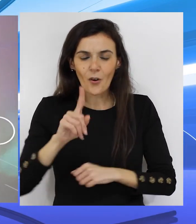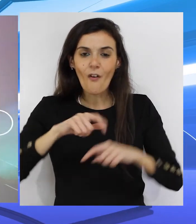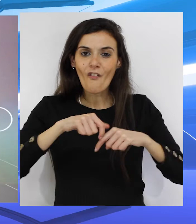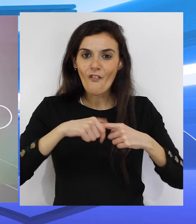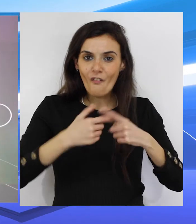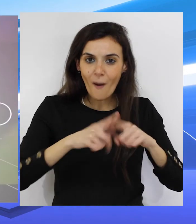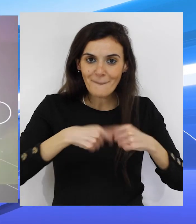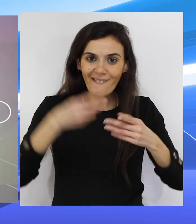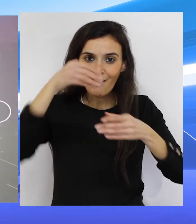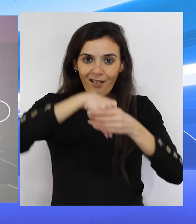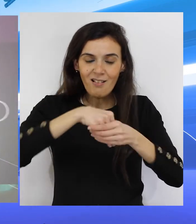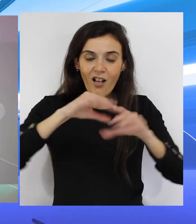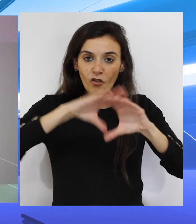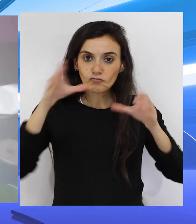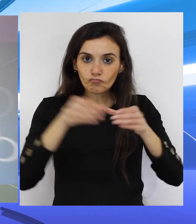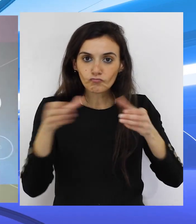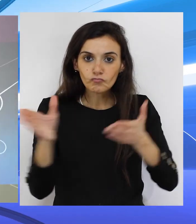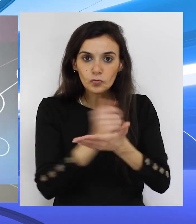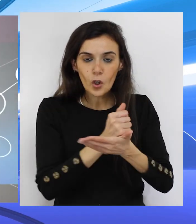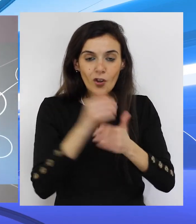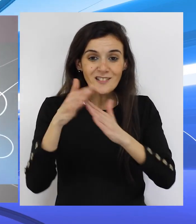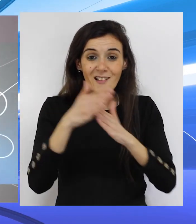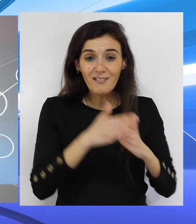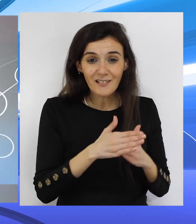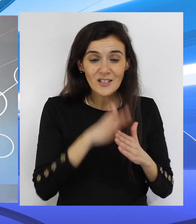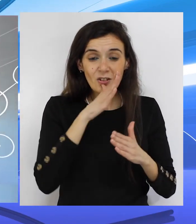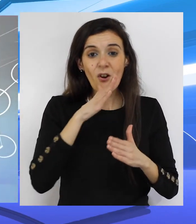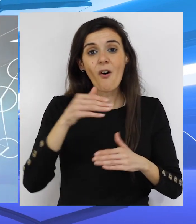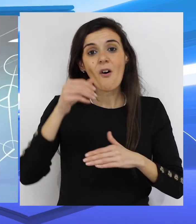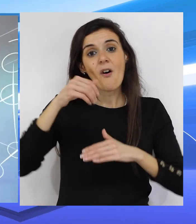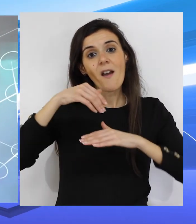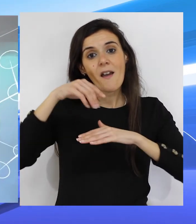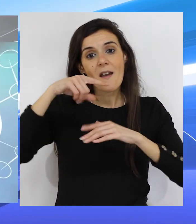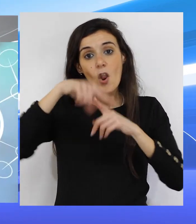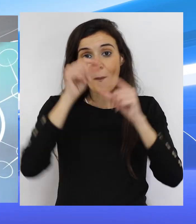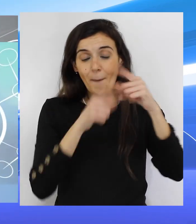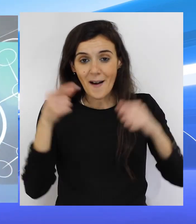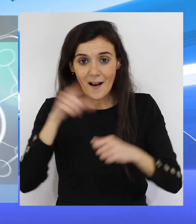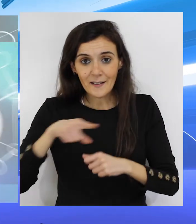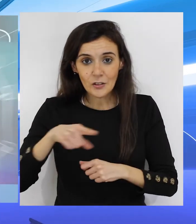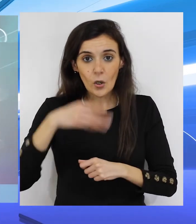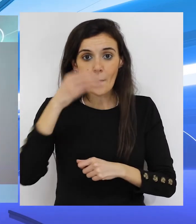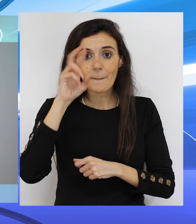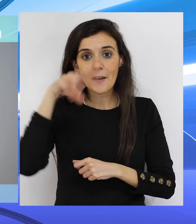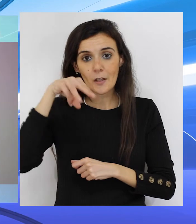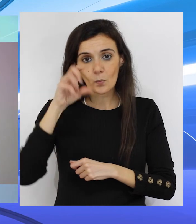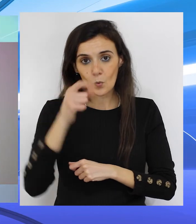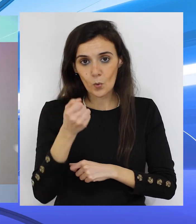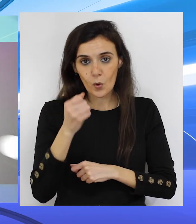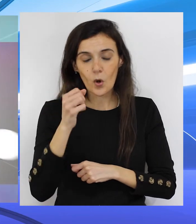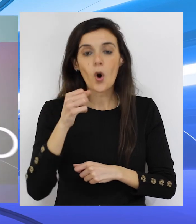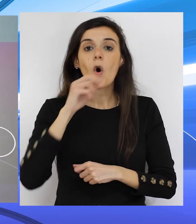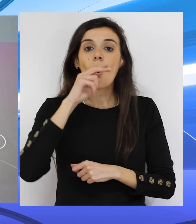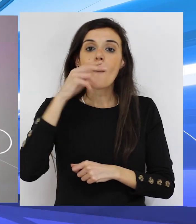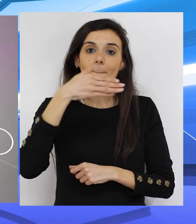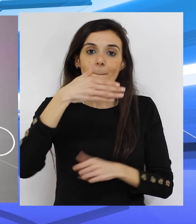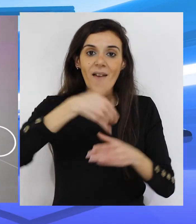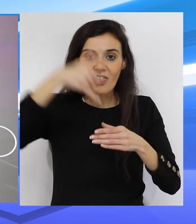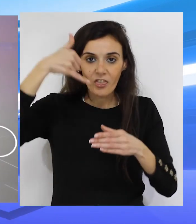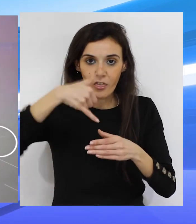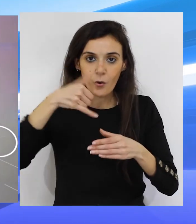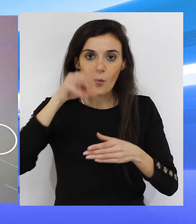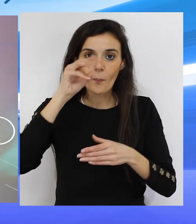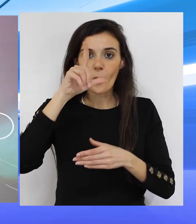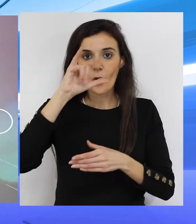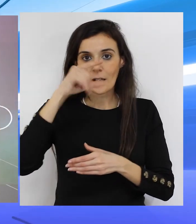pero son familiares prácticamente todos. Y en el resto, en Loma Margarita, Villajorita, en Bermudo Soriano, en Benzú, en El